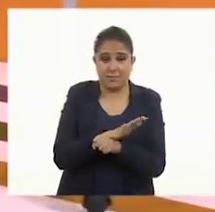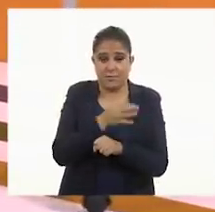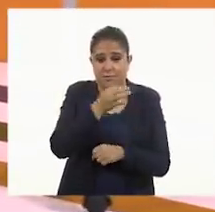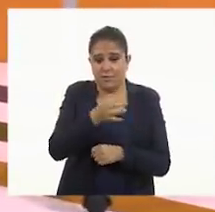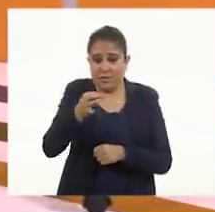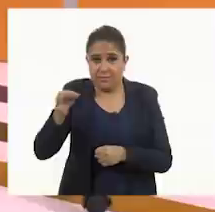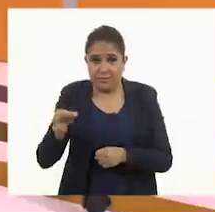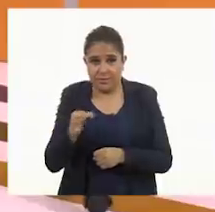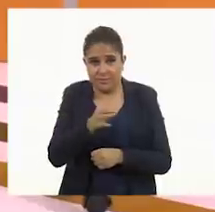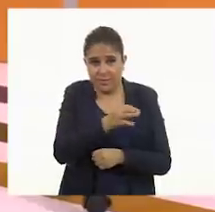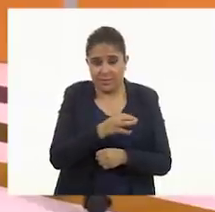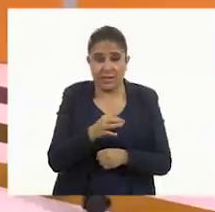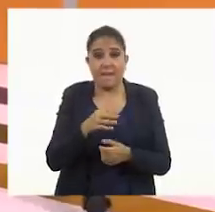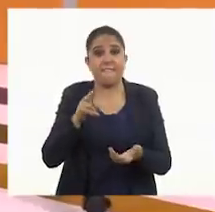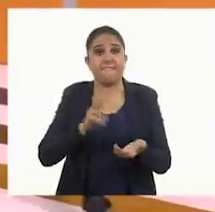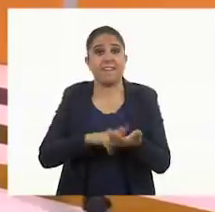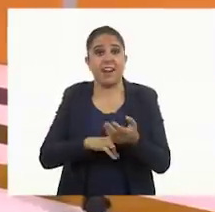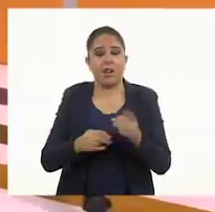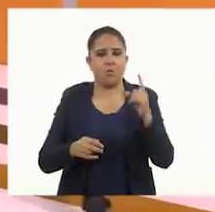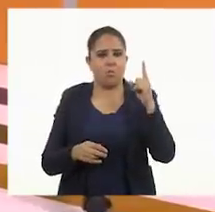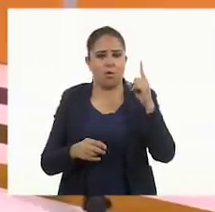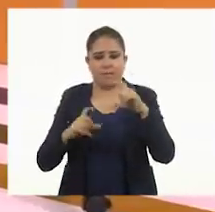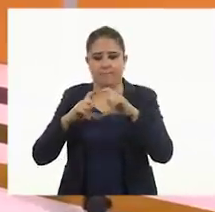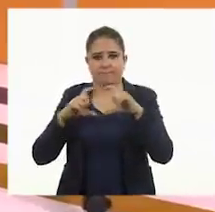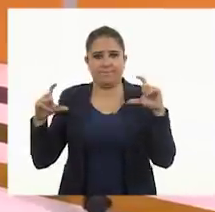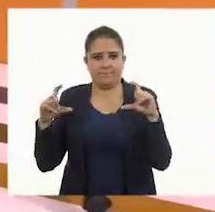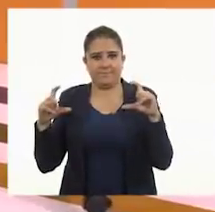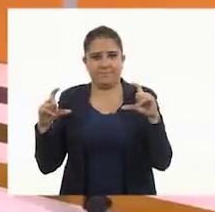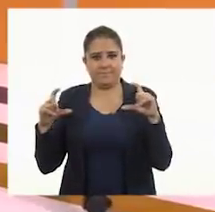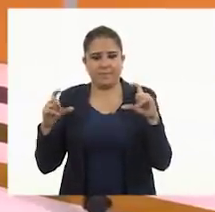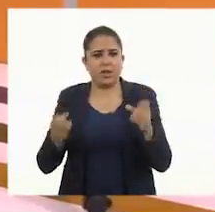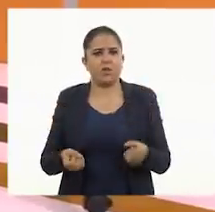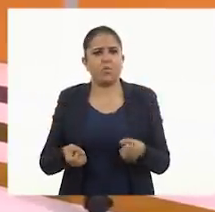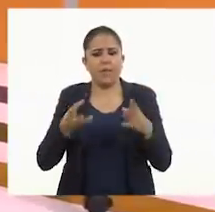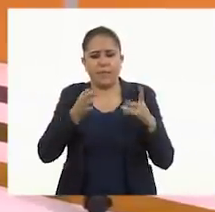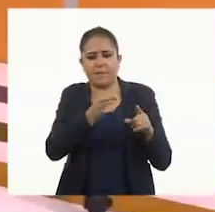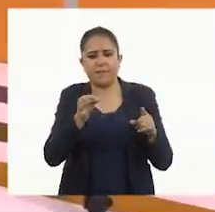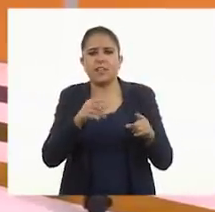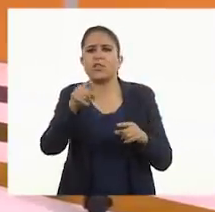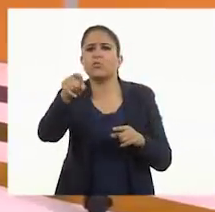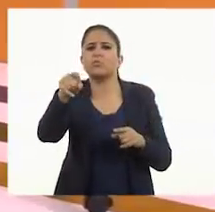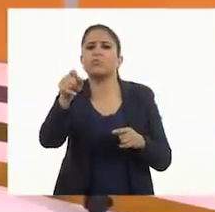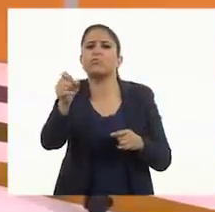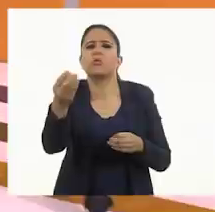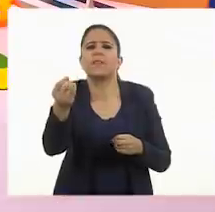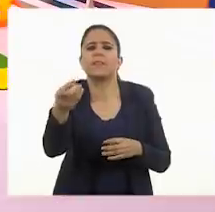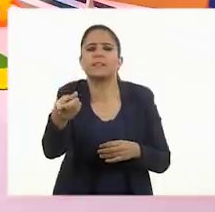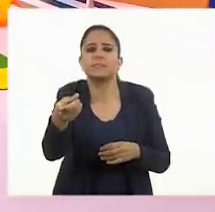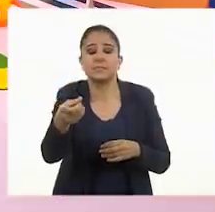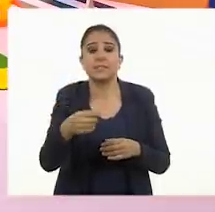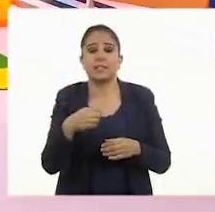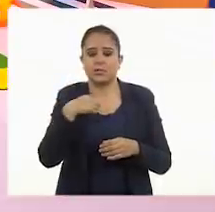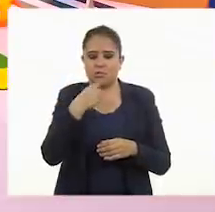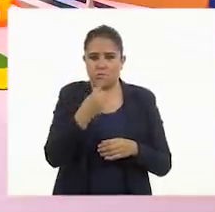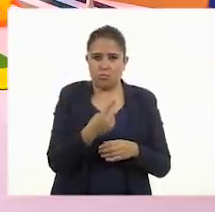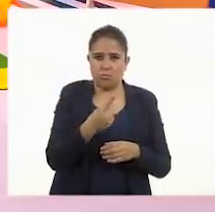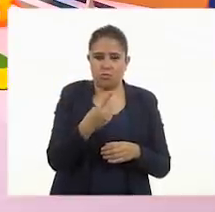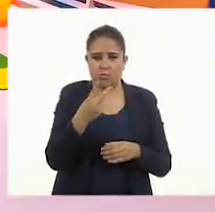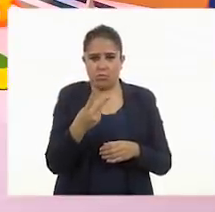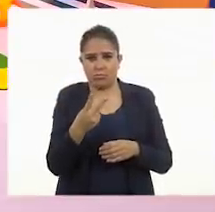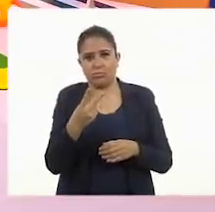fichas que equivale a una tarjeta. ¿Cuántas fichas te quedaron a ti? A mí me quedaron una,